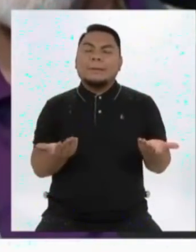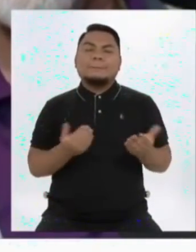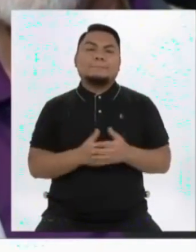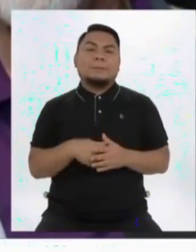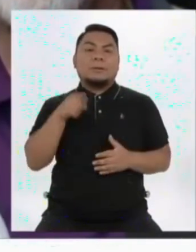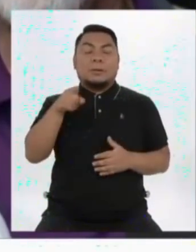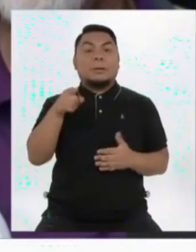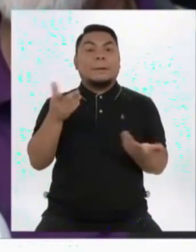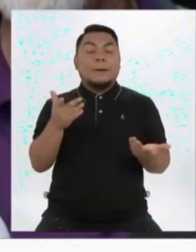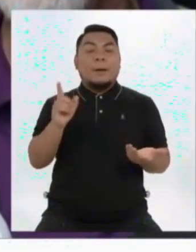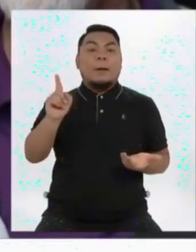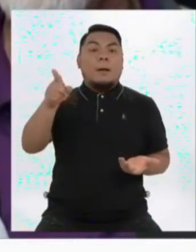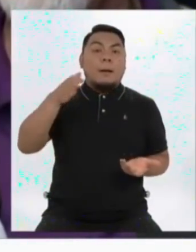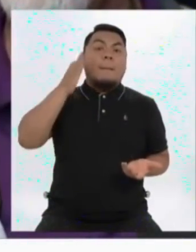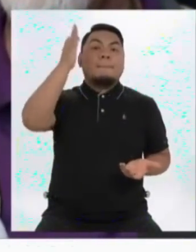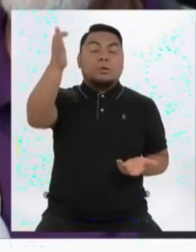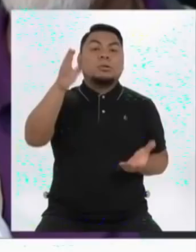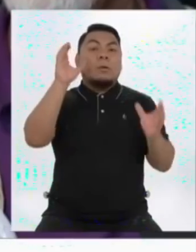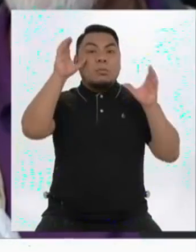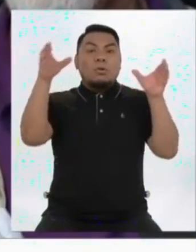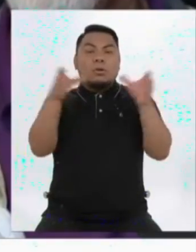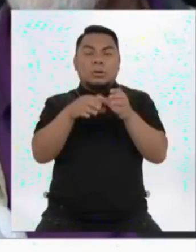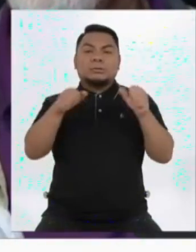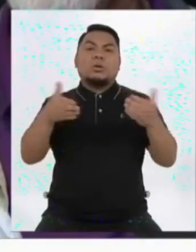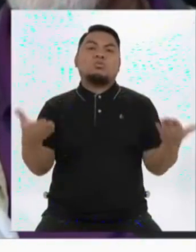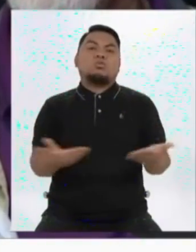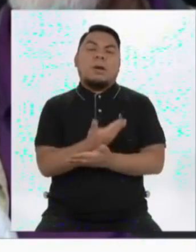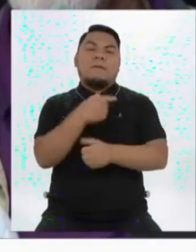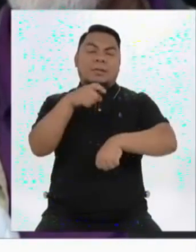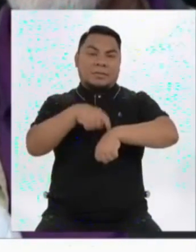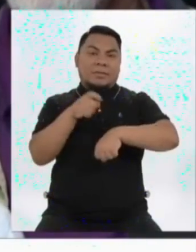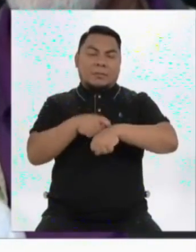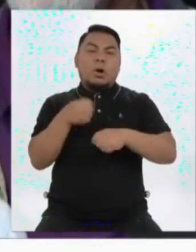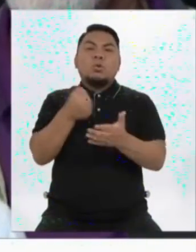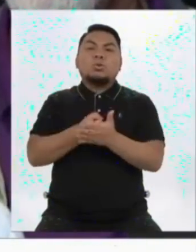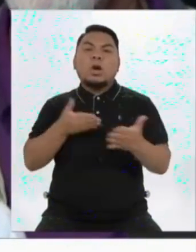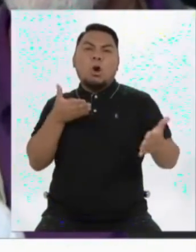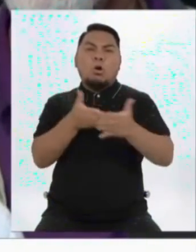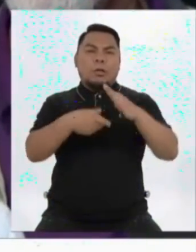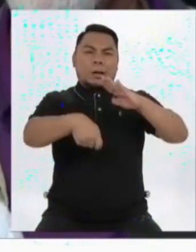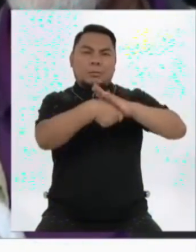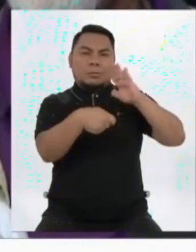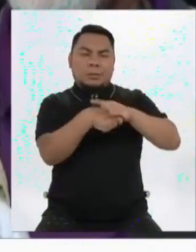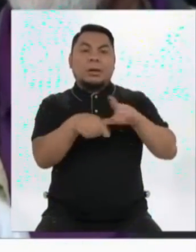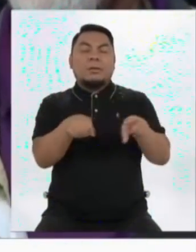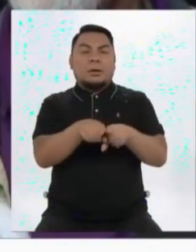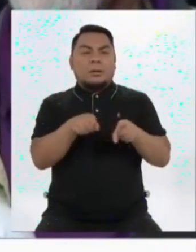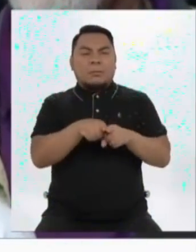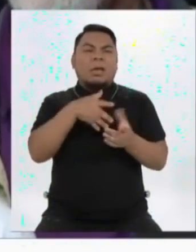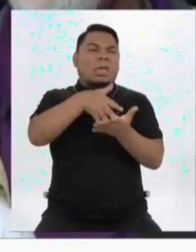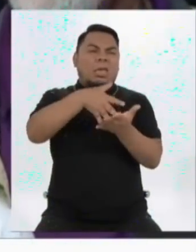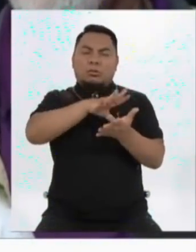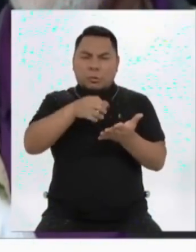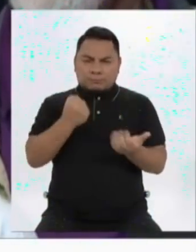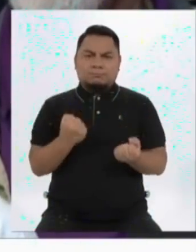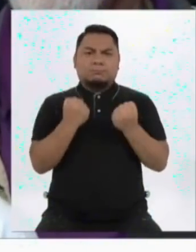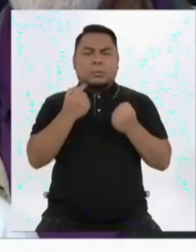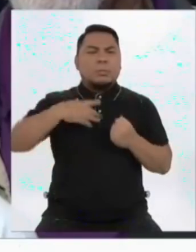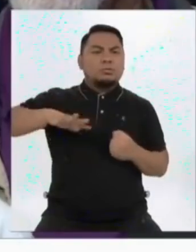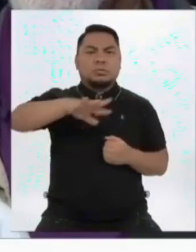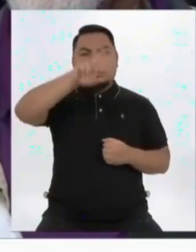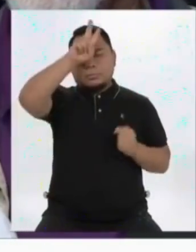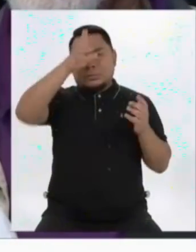el próximo Congreso va a zanjar una nueva etapa de la lucha contra la corrupción y de estabilidad y certidumbre para todos los peruanos.